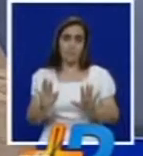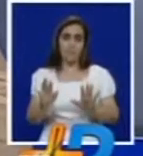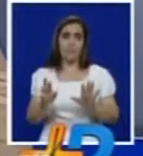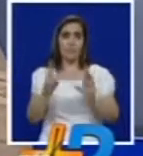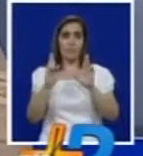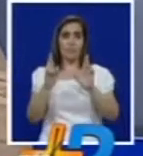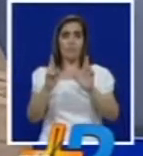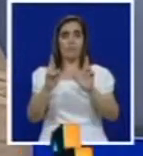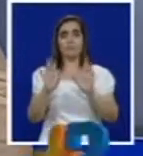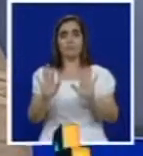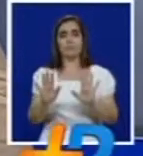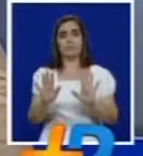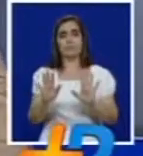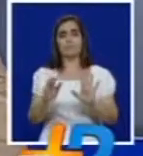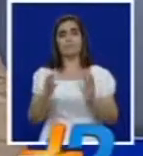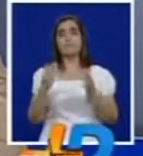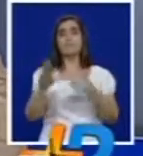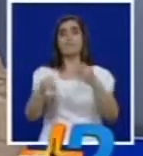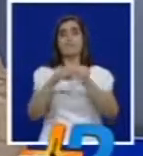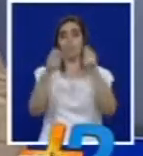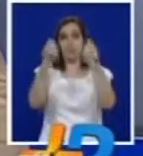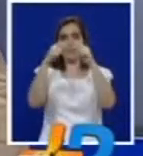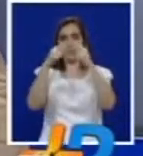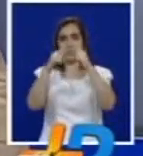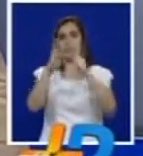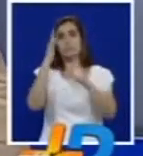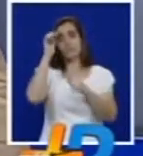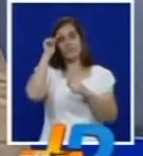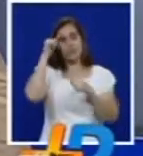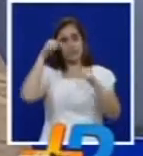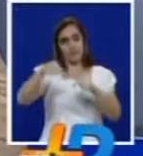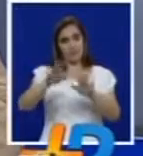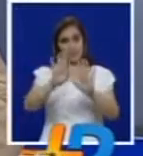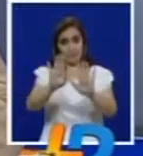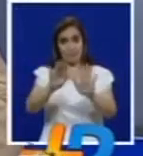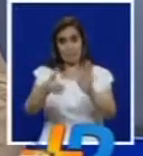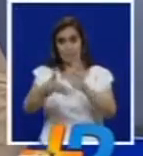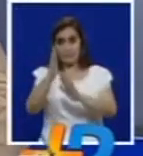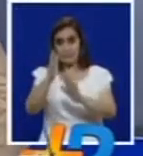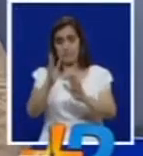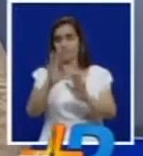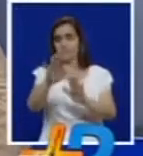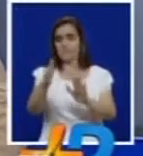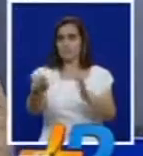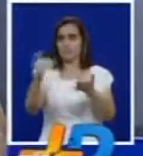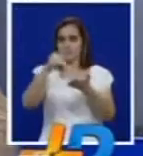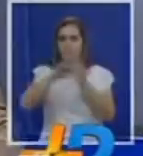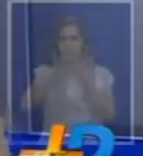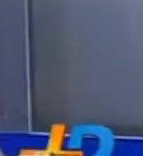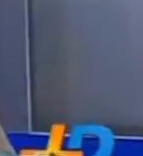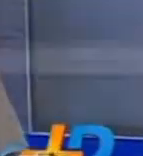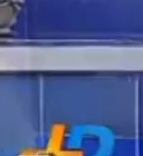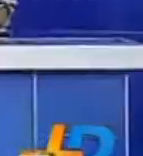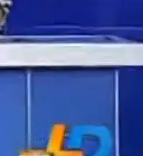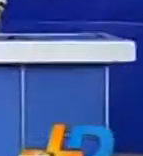o certamen ciclístico en territorio europeo vamos a comerciales y manténganse porque este es el mejor noticiero del fin de semana más pacífico